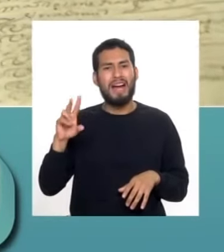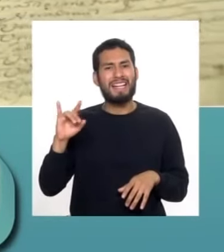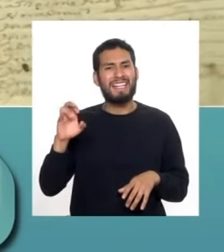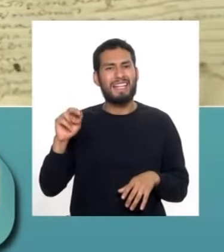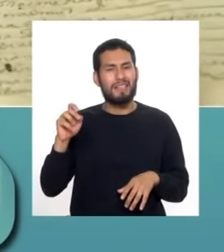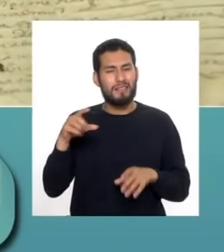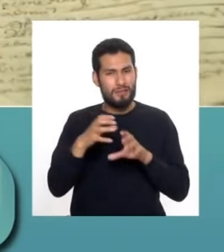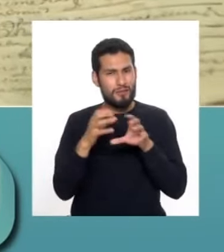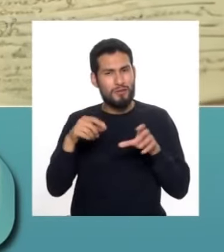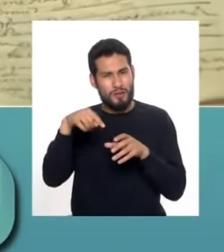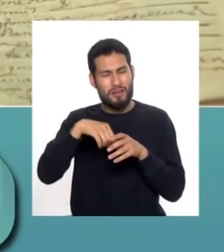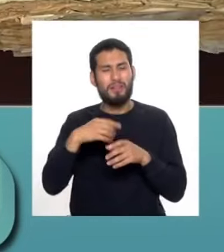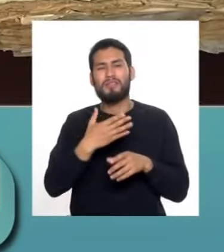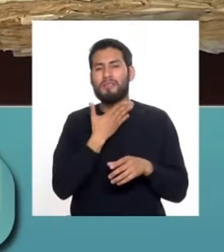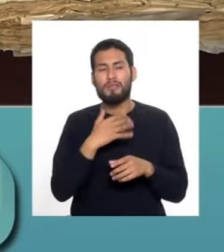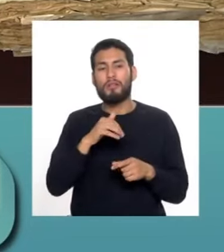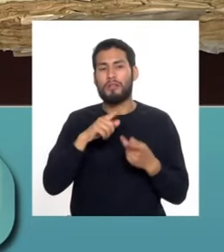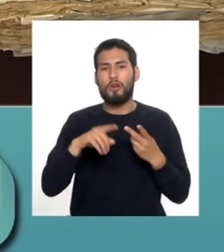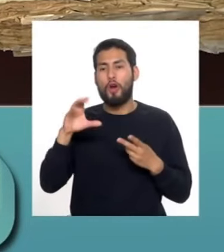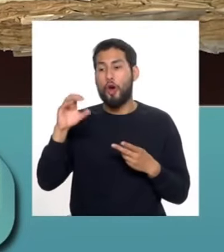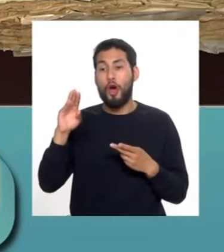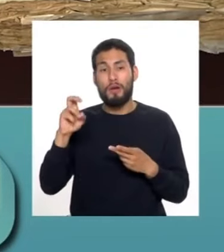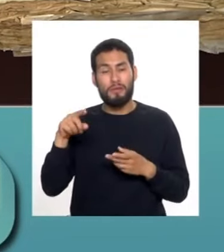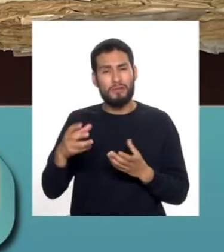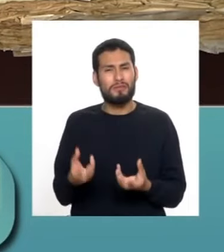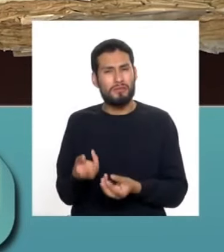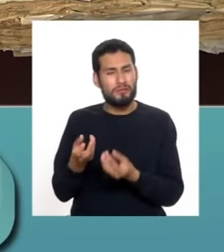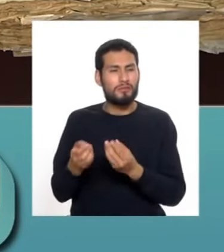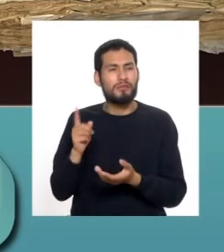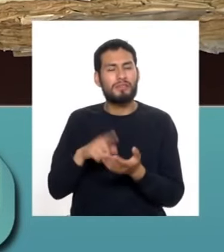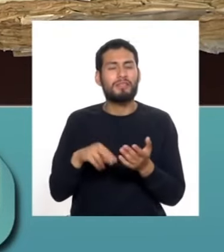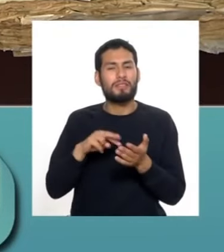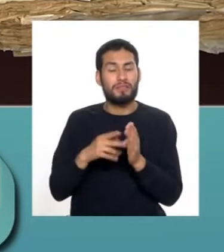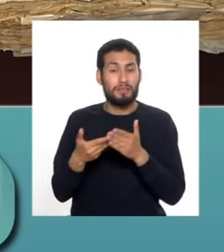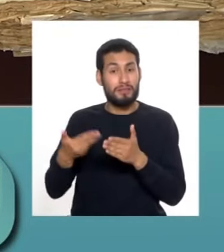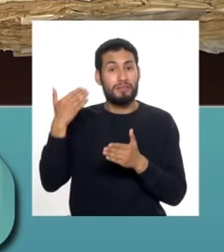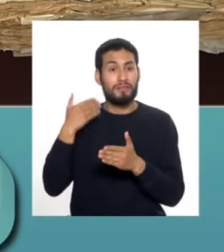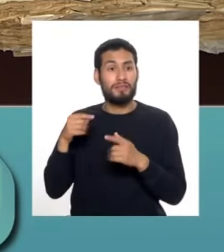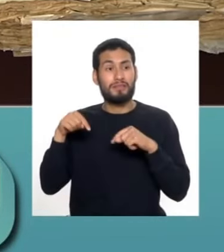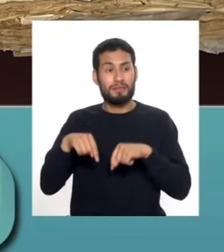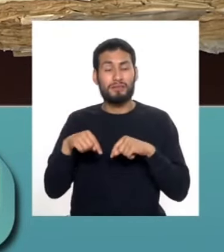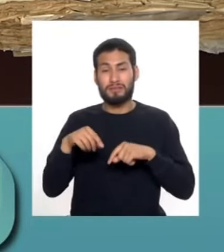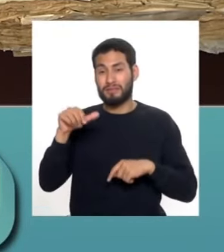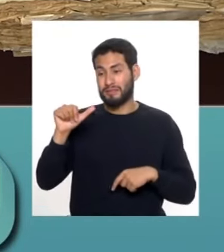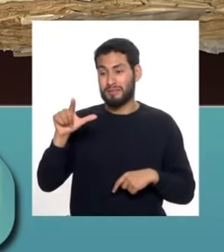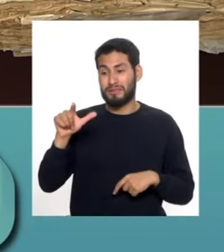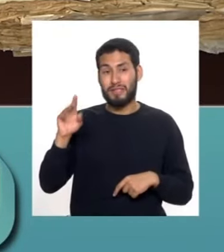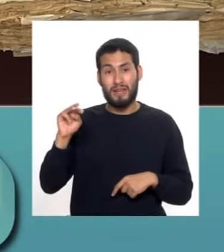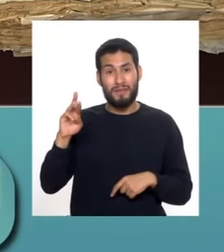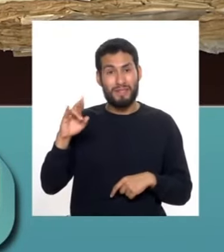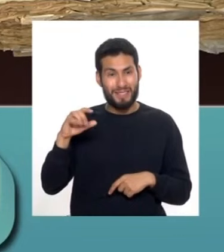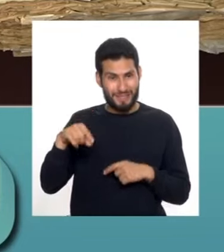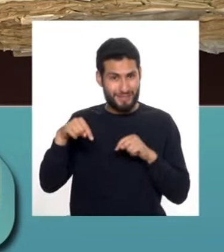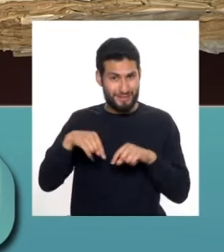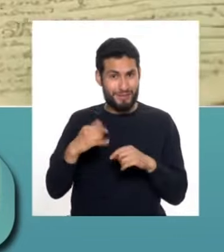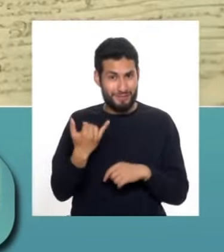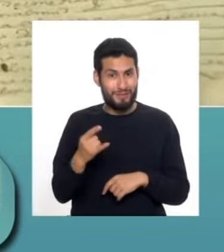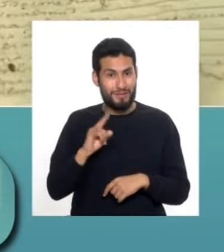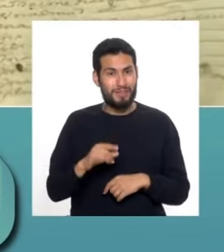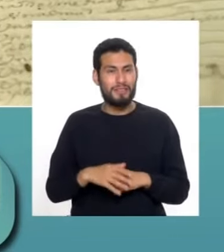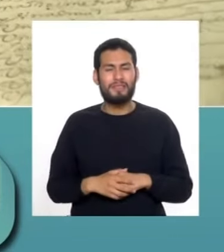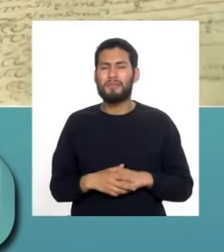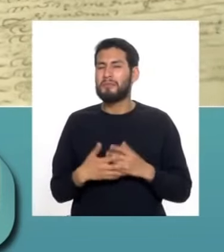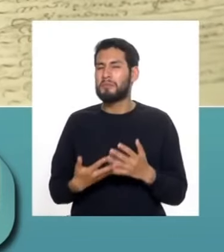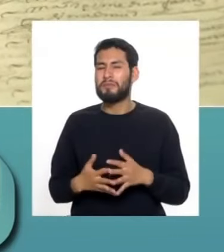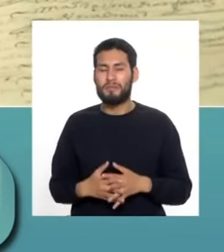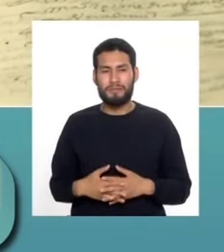cosas como, por ejemplo, una caldera de cobre, que vendría a ser un antecedente, el alambique, que se utiliza el día de hoy. Entonces, digamos